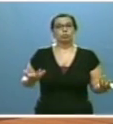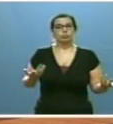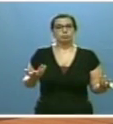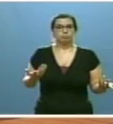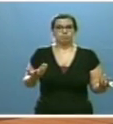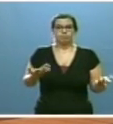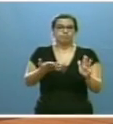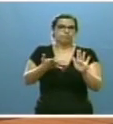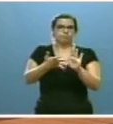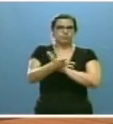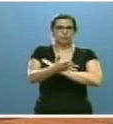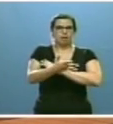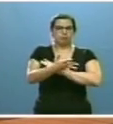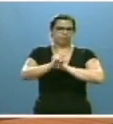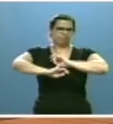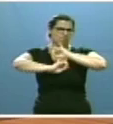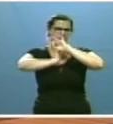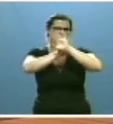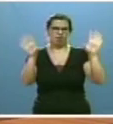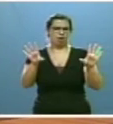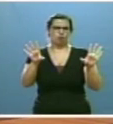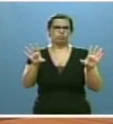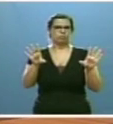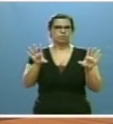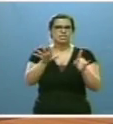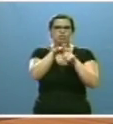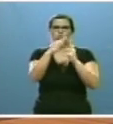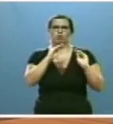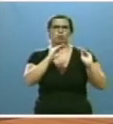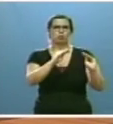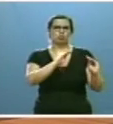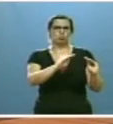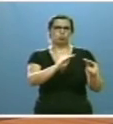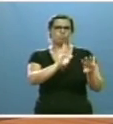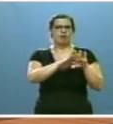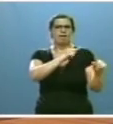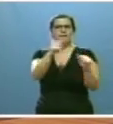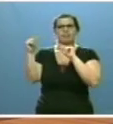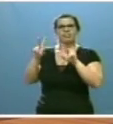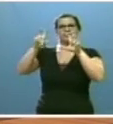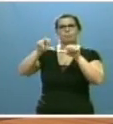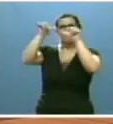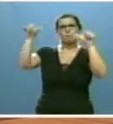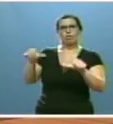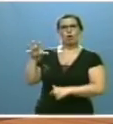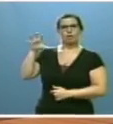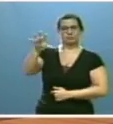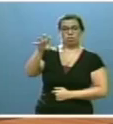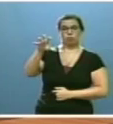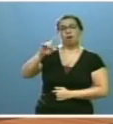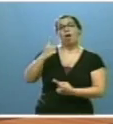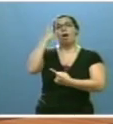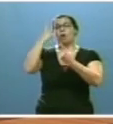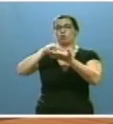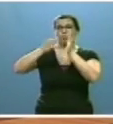una clara posición, tiene muy clara su posición en el debate sobre el modelo de Estado frente a los proyectos de